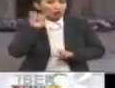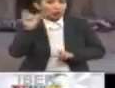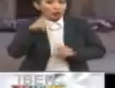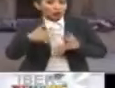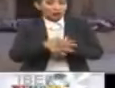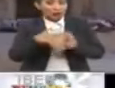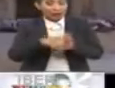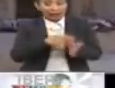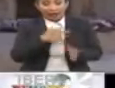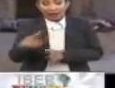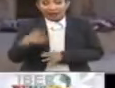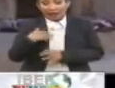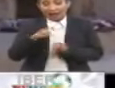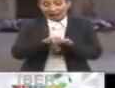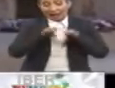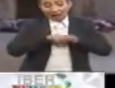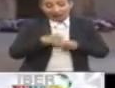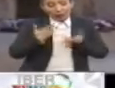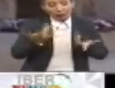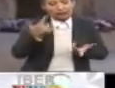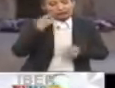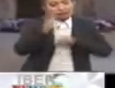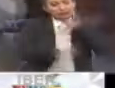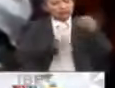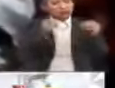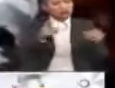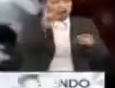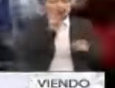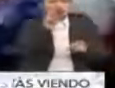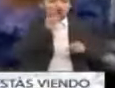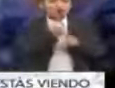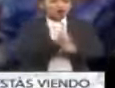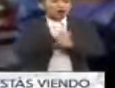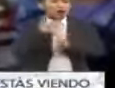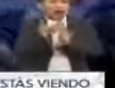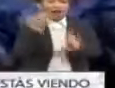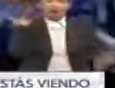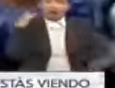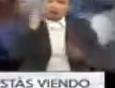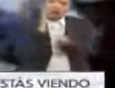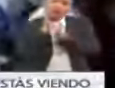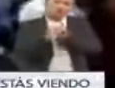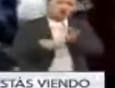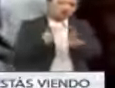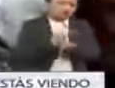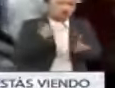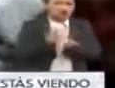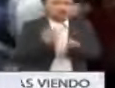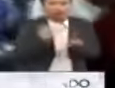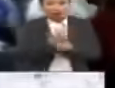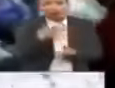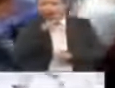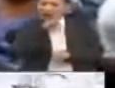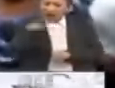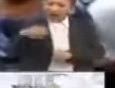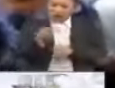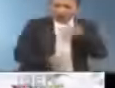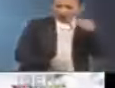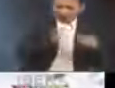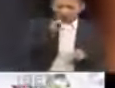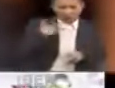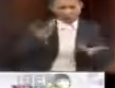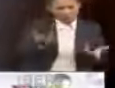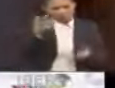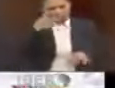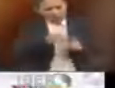Asimismo, junto con su equipo, ha tratado a miles de pacientes que fueron víctimas de esos conflictos, ha condenado a la impunidad de las